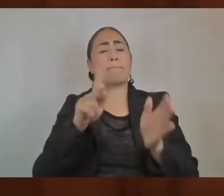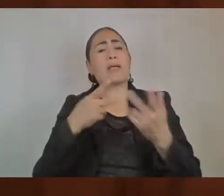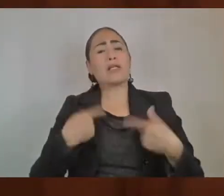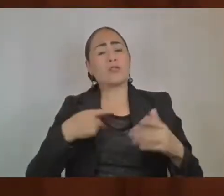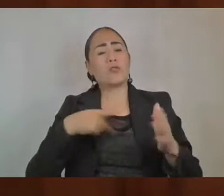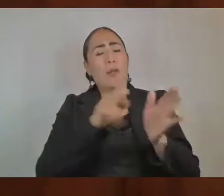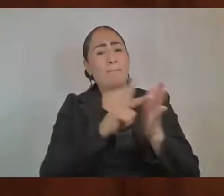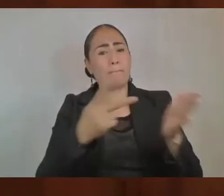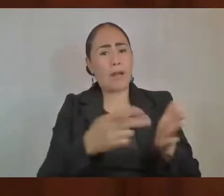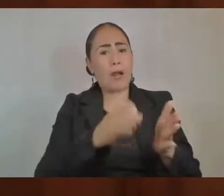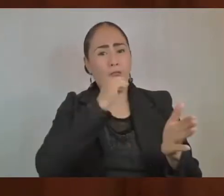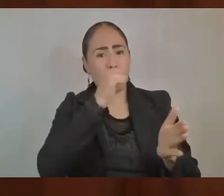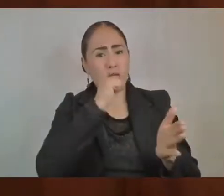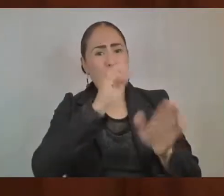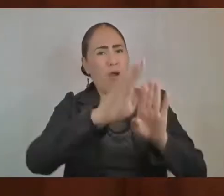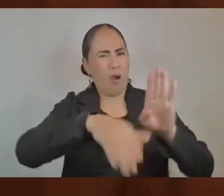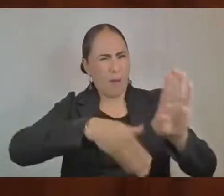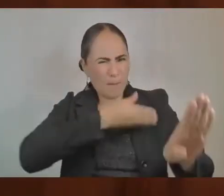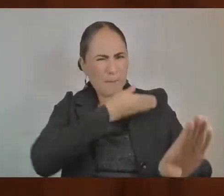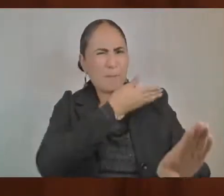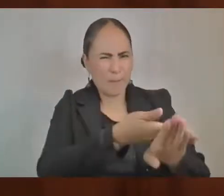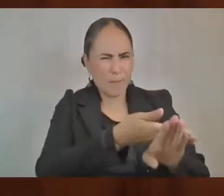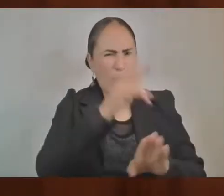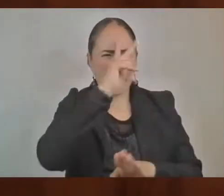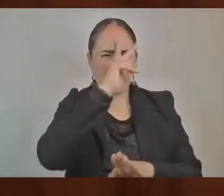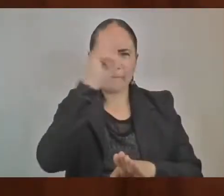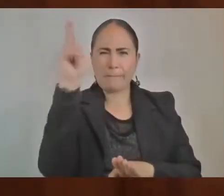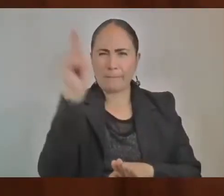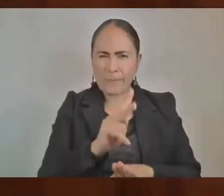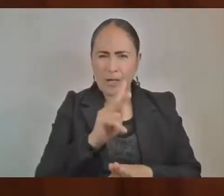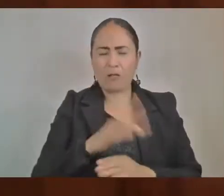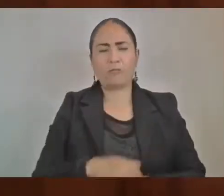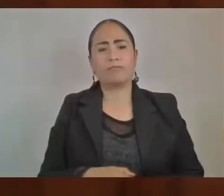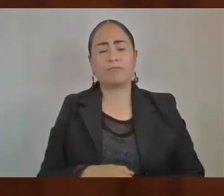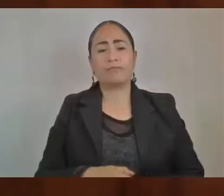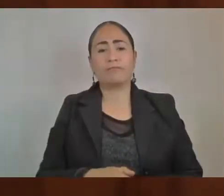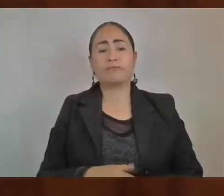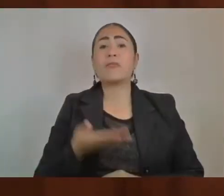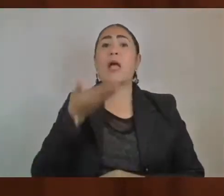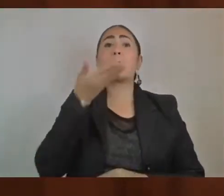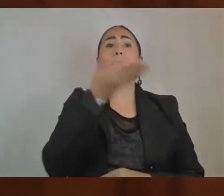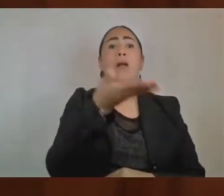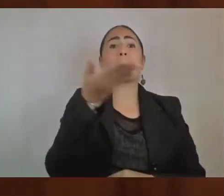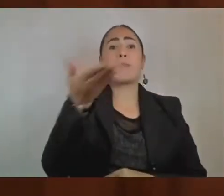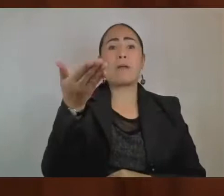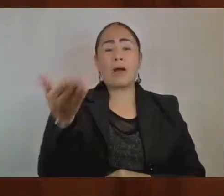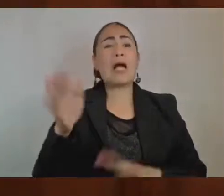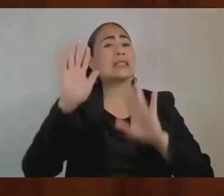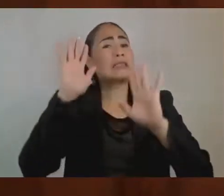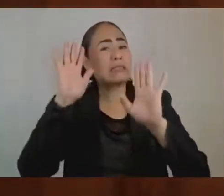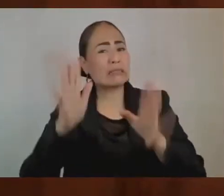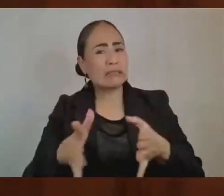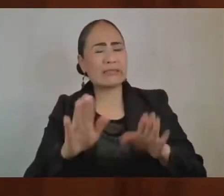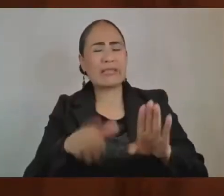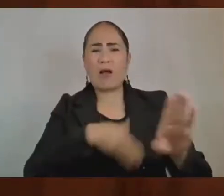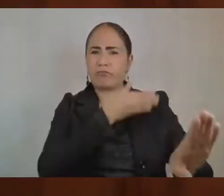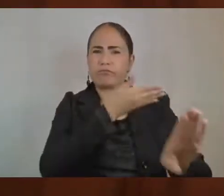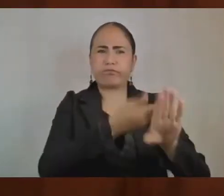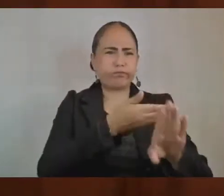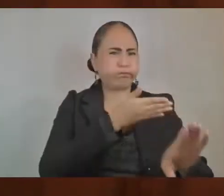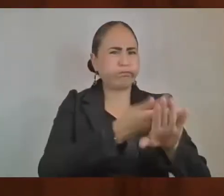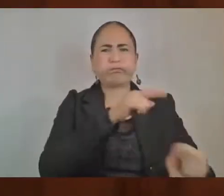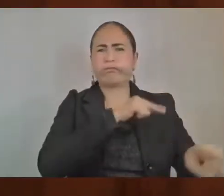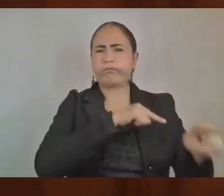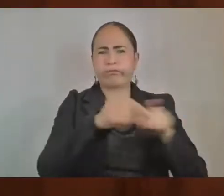reportero y demandamos se desista del acoso en contra del gremio de